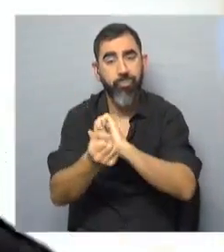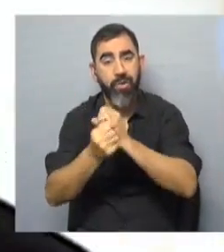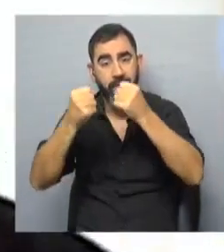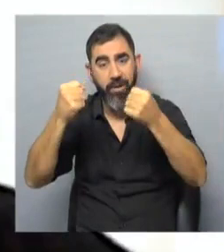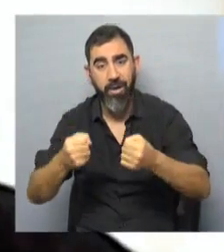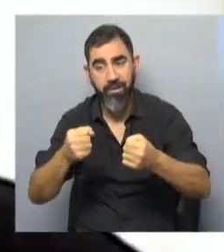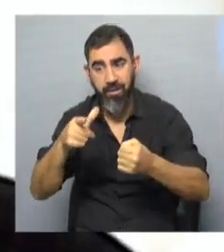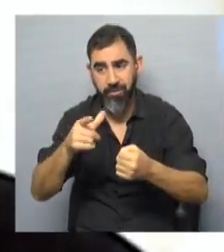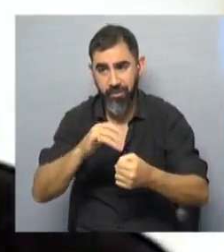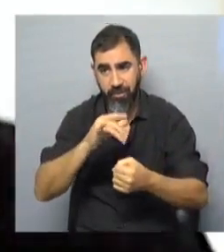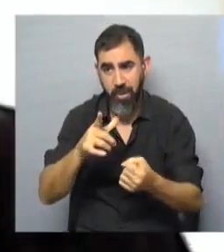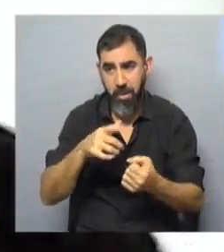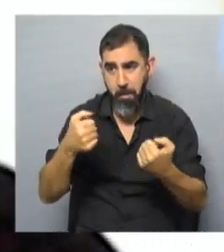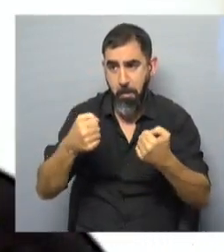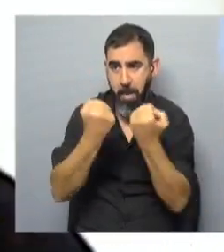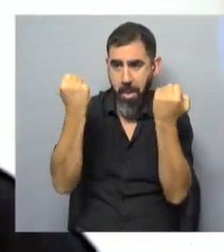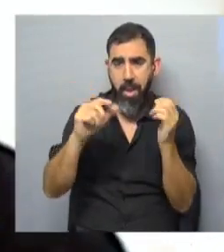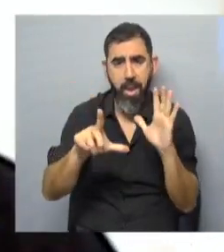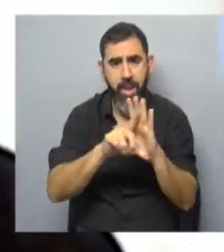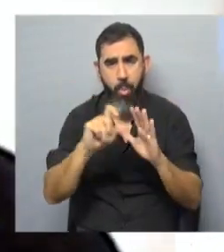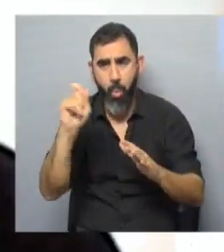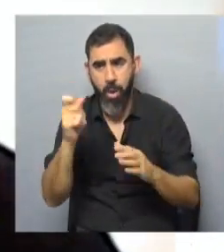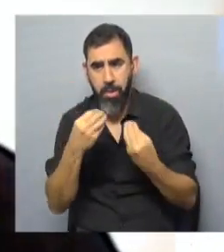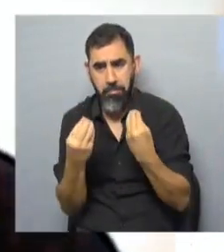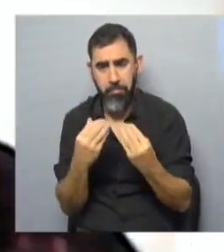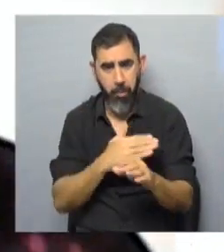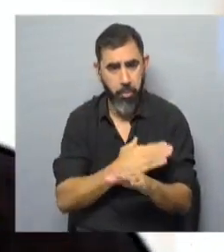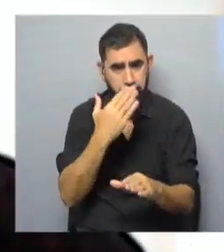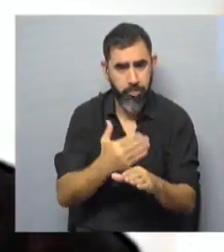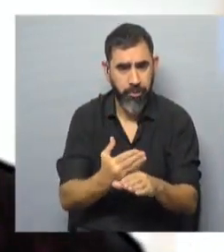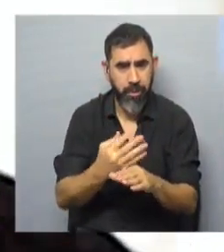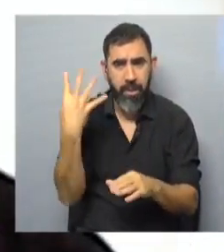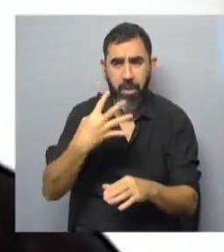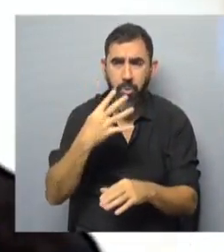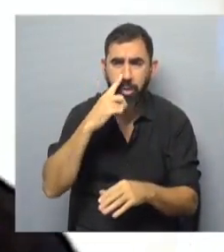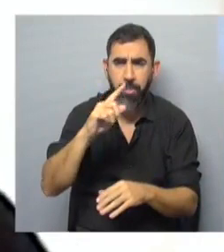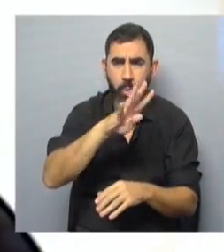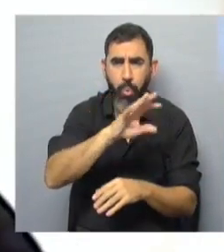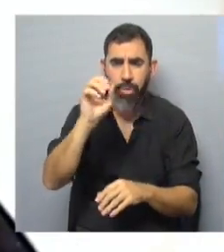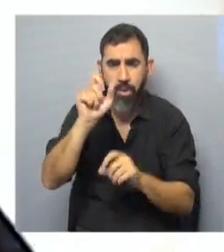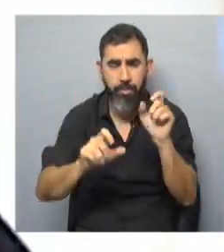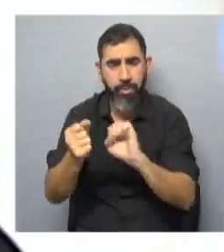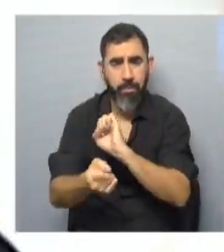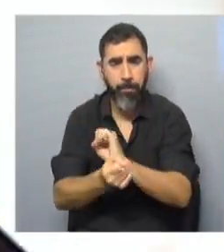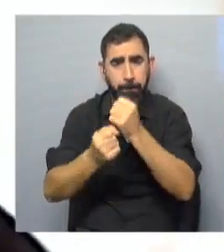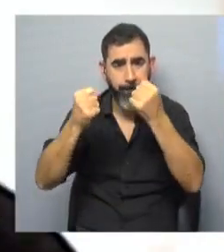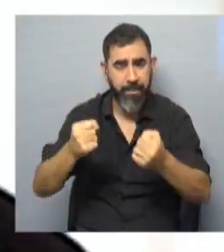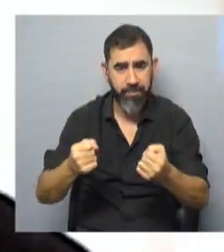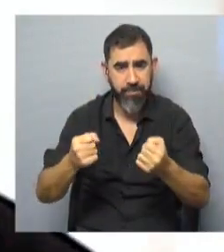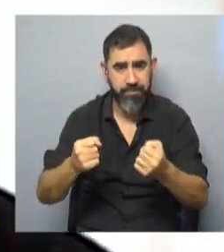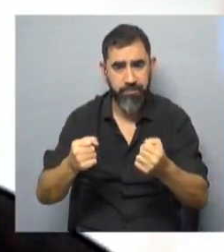Eso es el impacto de la ley de urgente consideración. Estamos en 14.400 personas privadas de libertad.